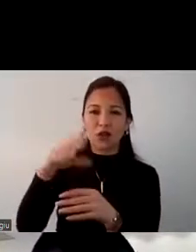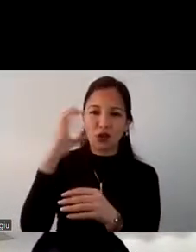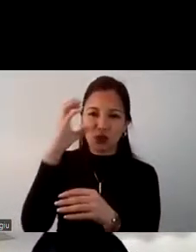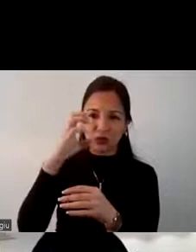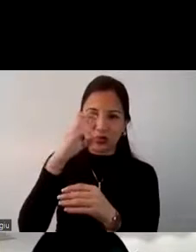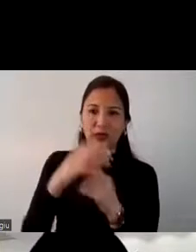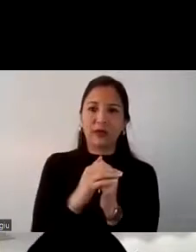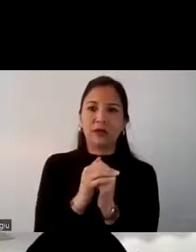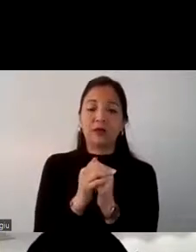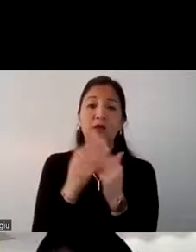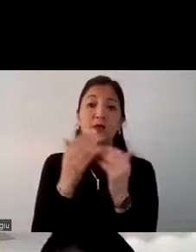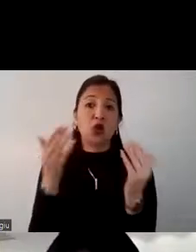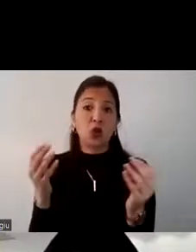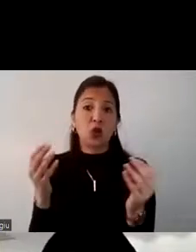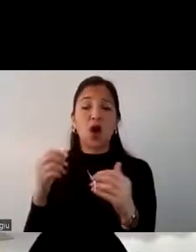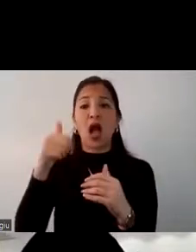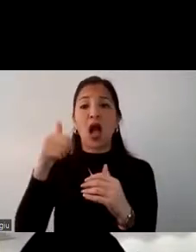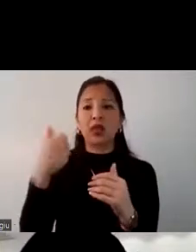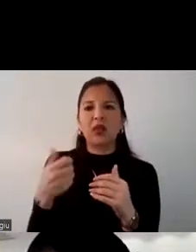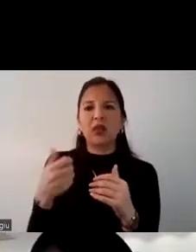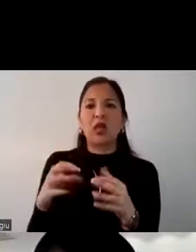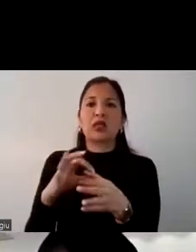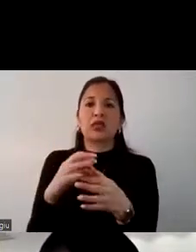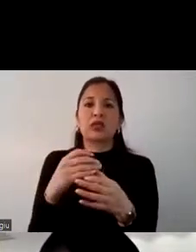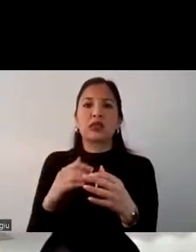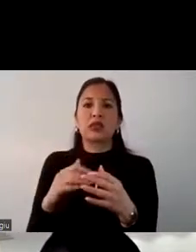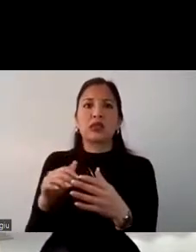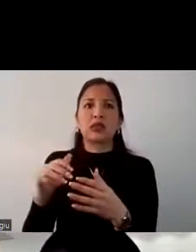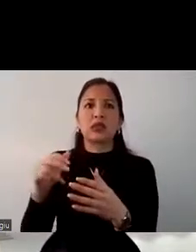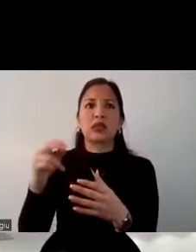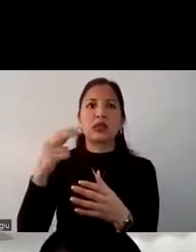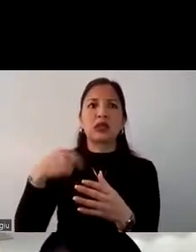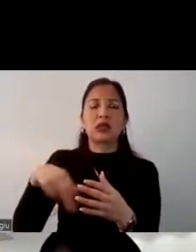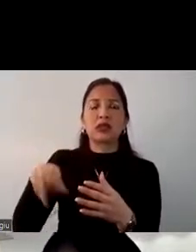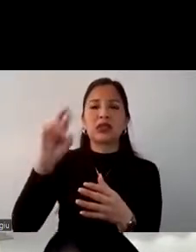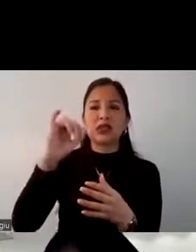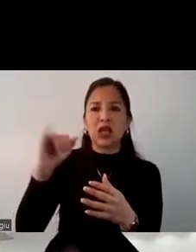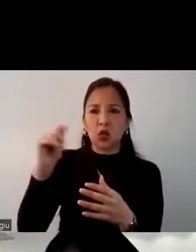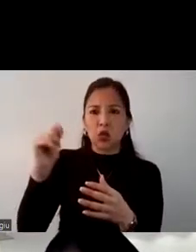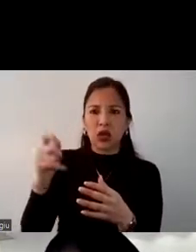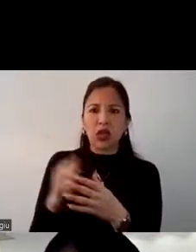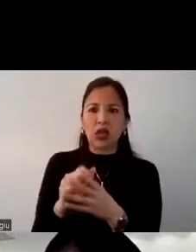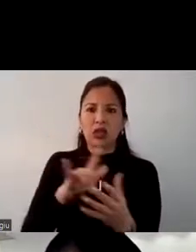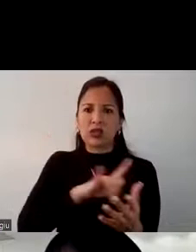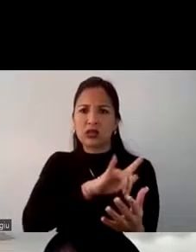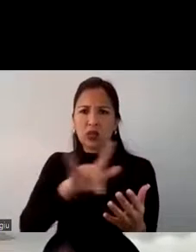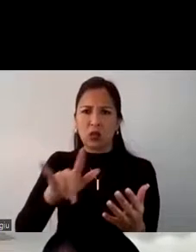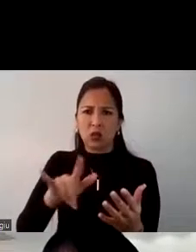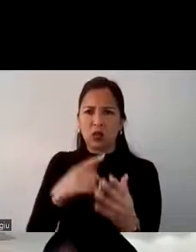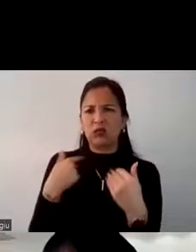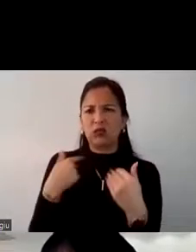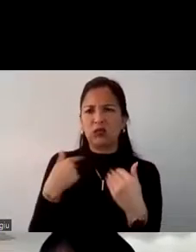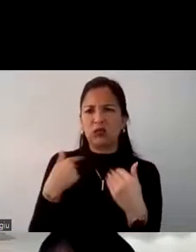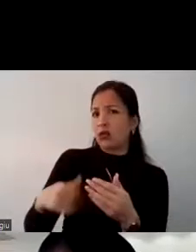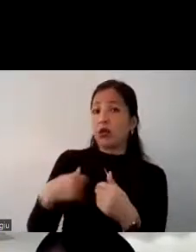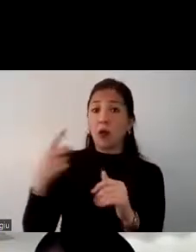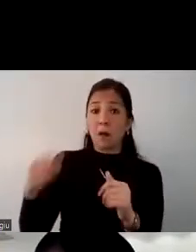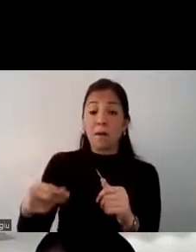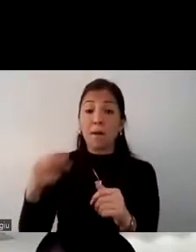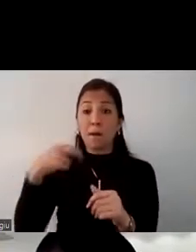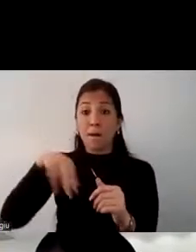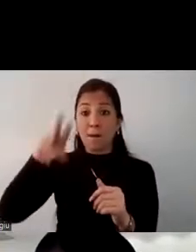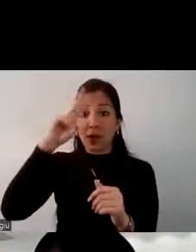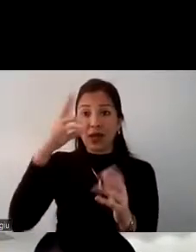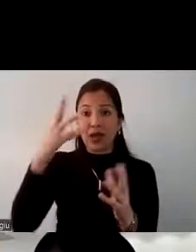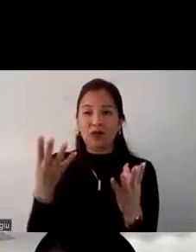como las actividades como la seguridad como este como como que no discriminamos que somos un país rico en cultura y